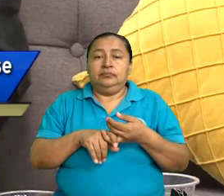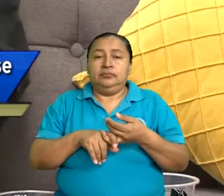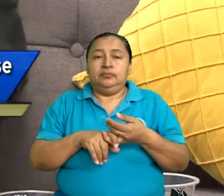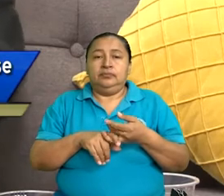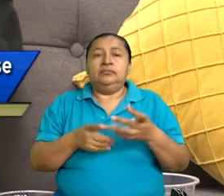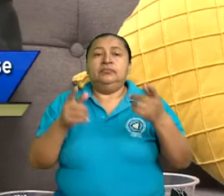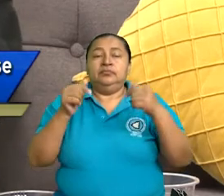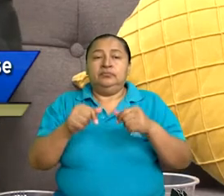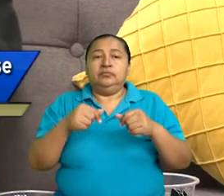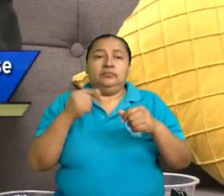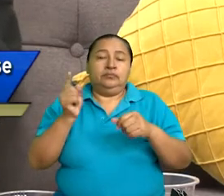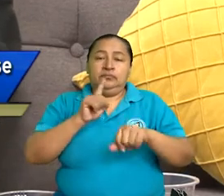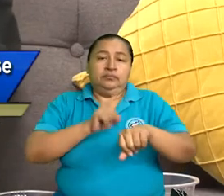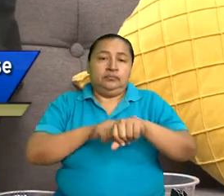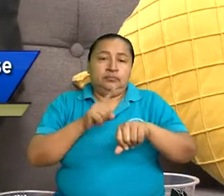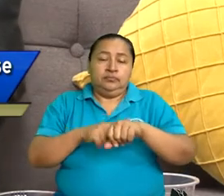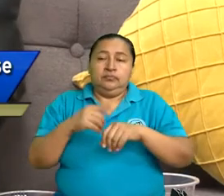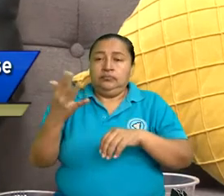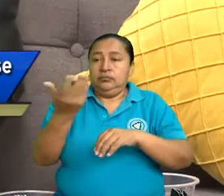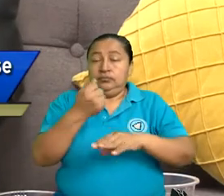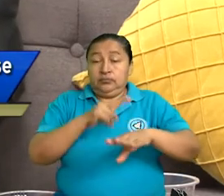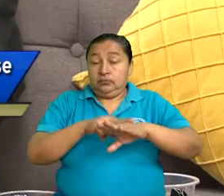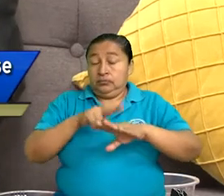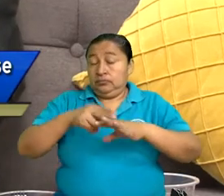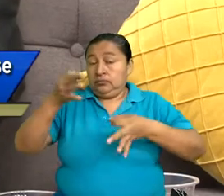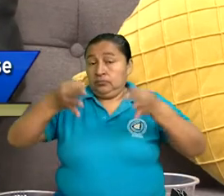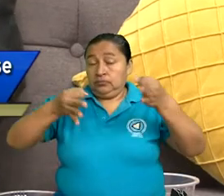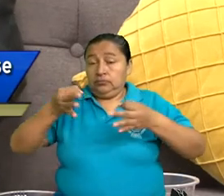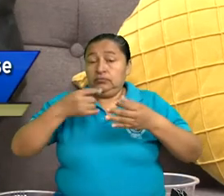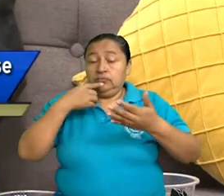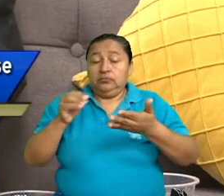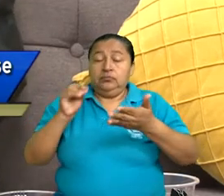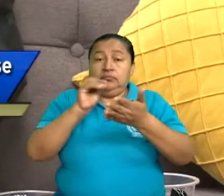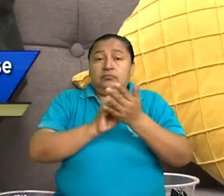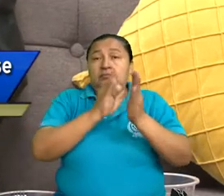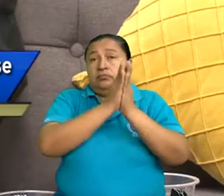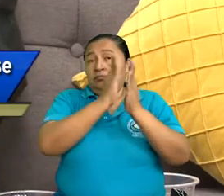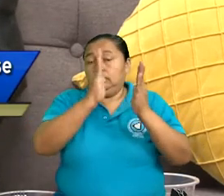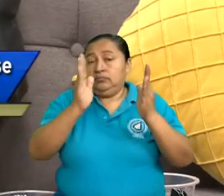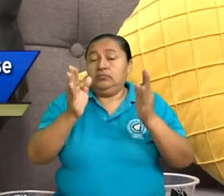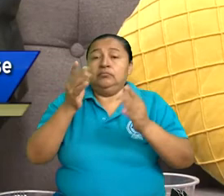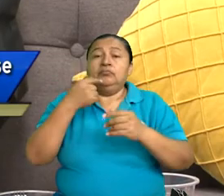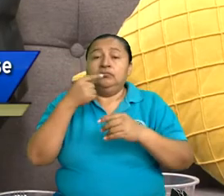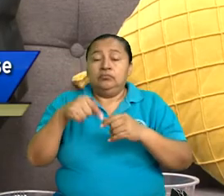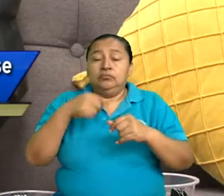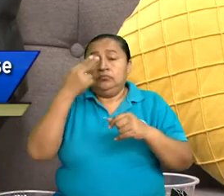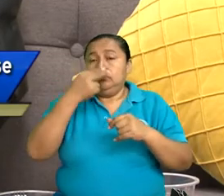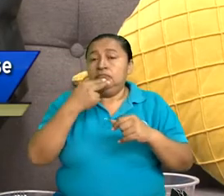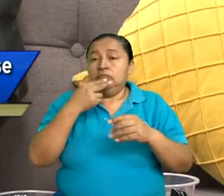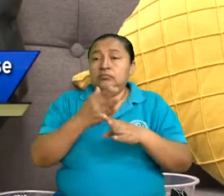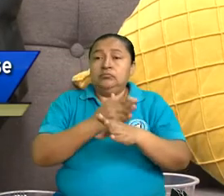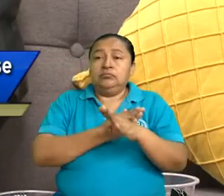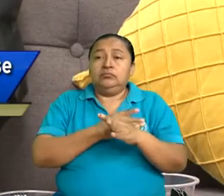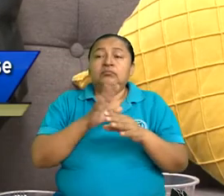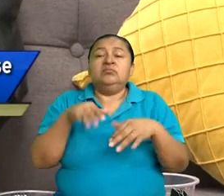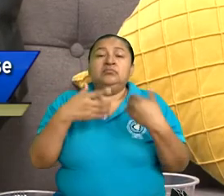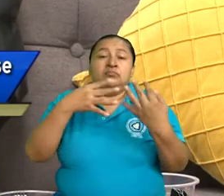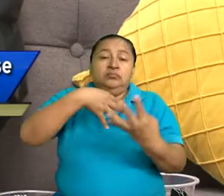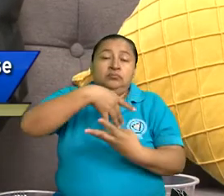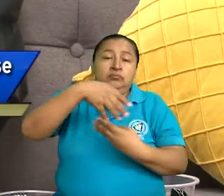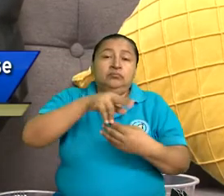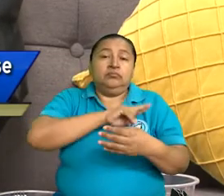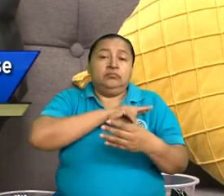va a dar el tiempo de mencionar todas las normas jurídicas que incluye este digesto. Vos me preguntabas, ¿qué relación